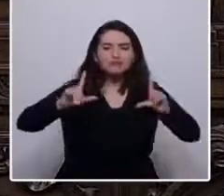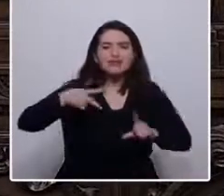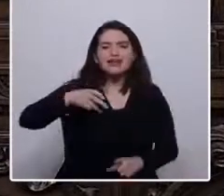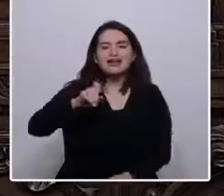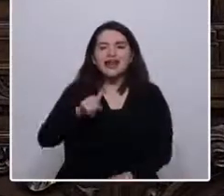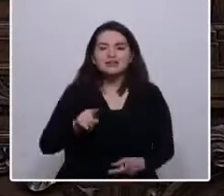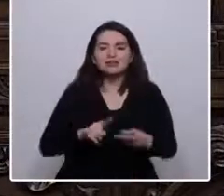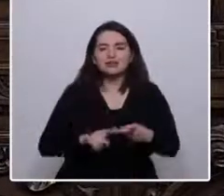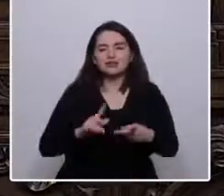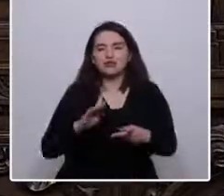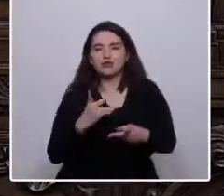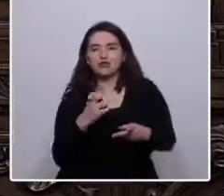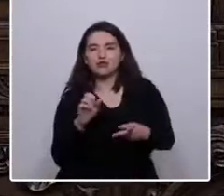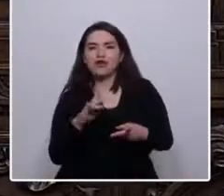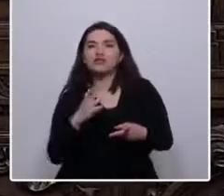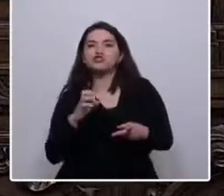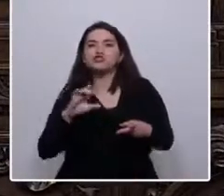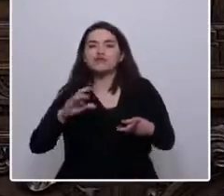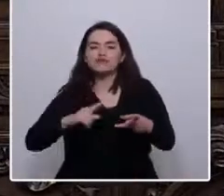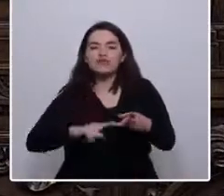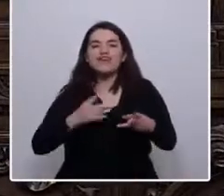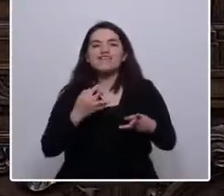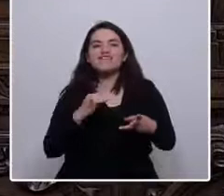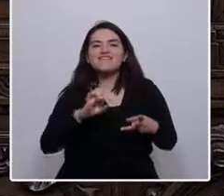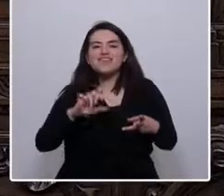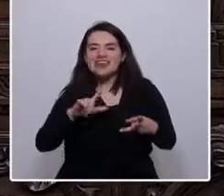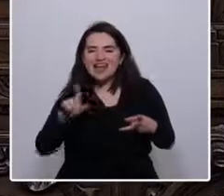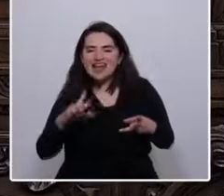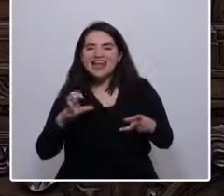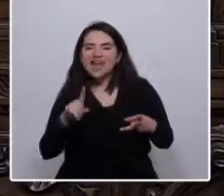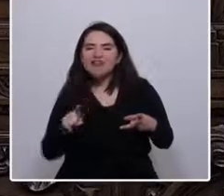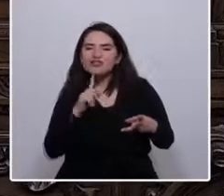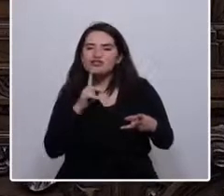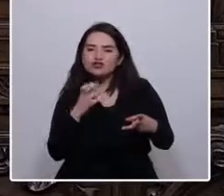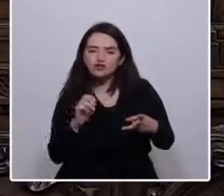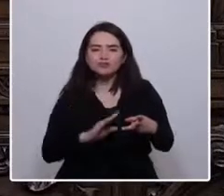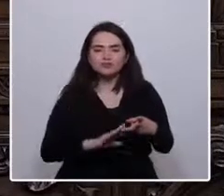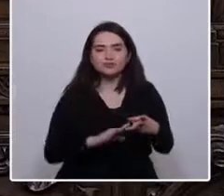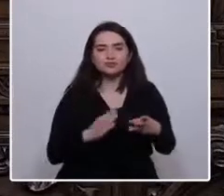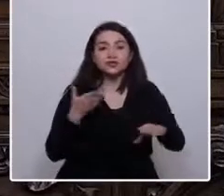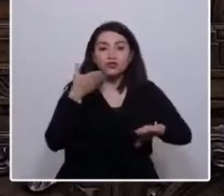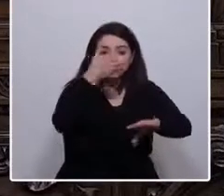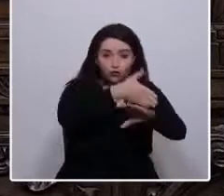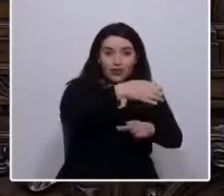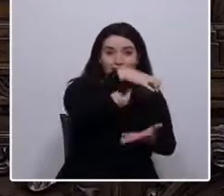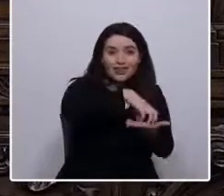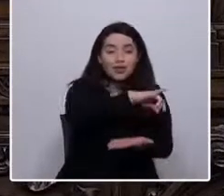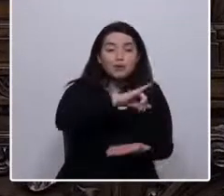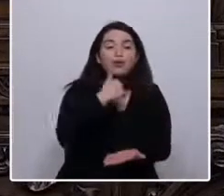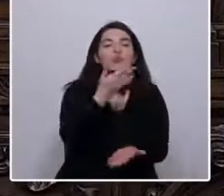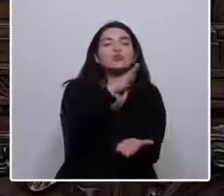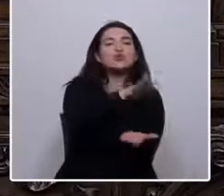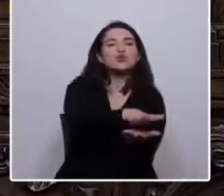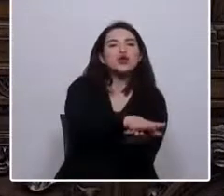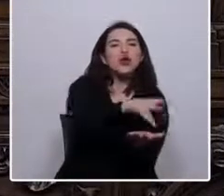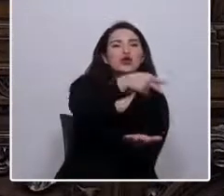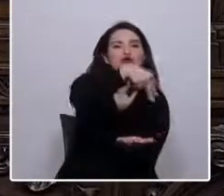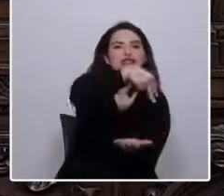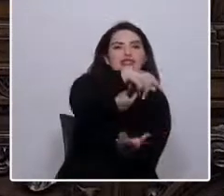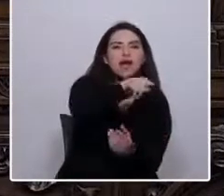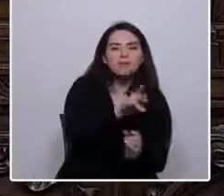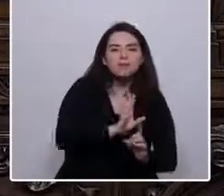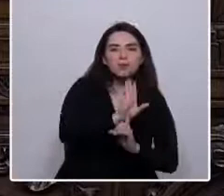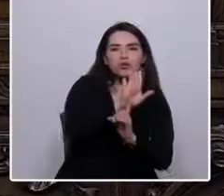Gorbachev y Fidel Castro. Estuve en China poco después de la muerte de Mao, cuando en las noticias nos mostraban solo